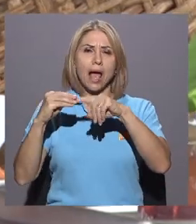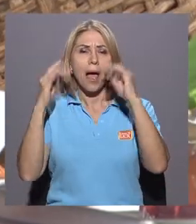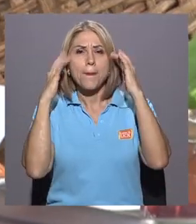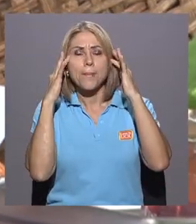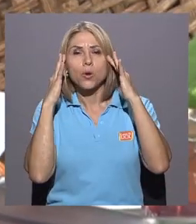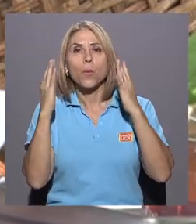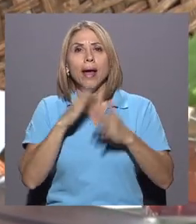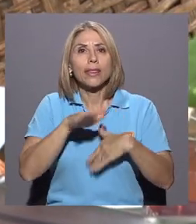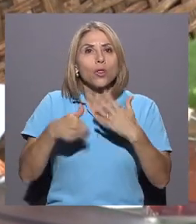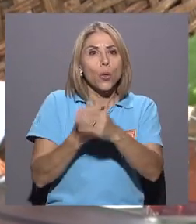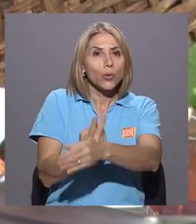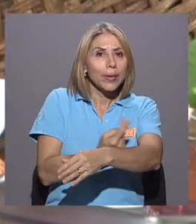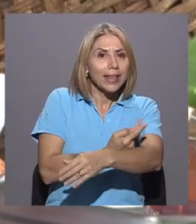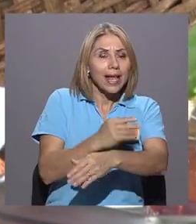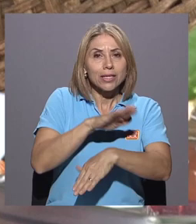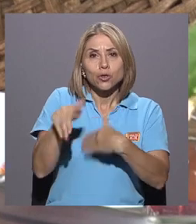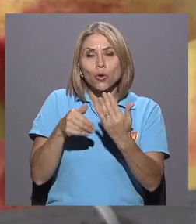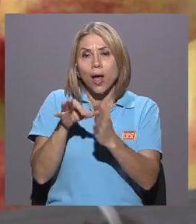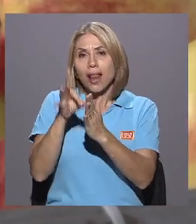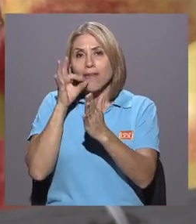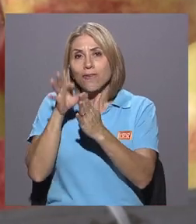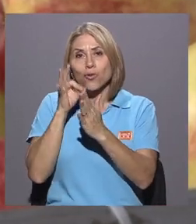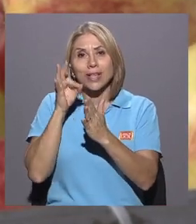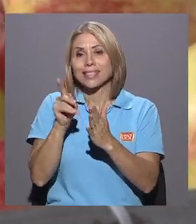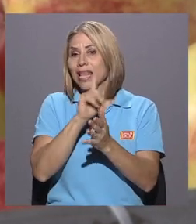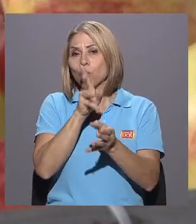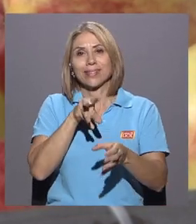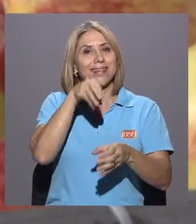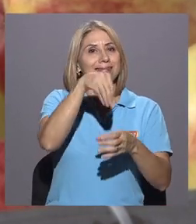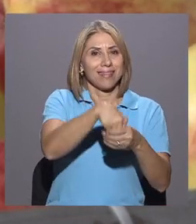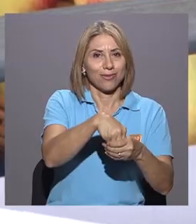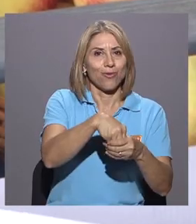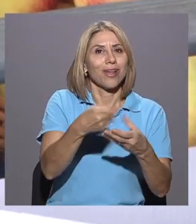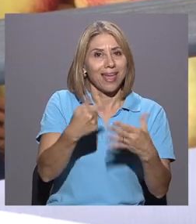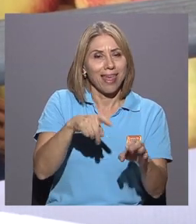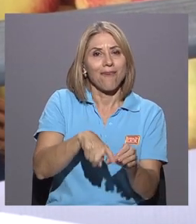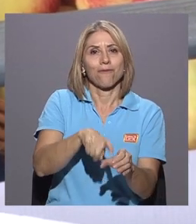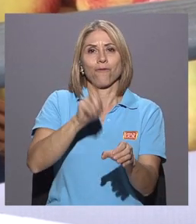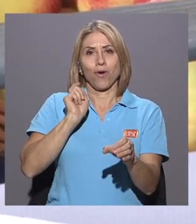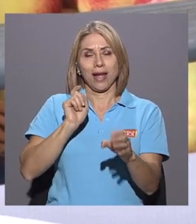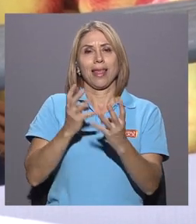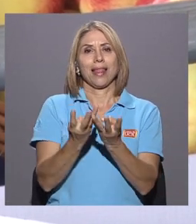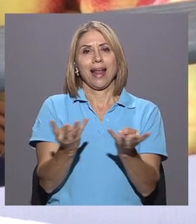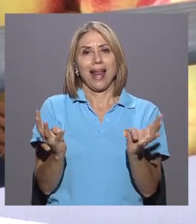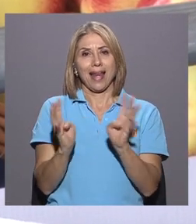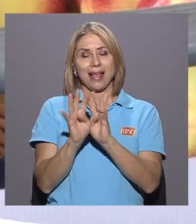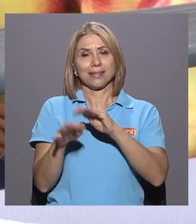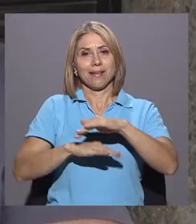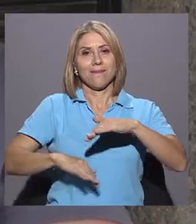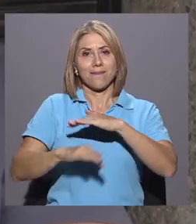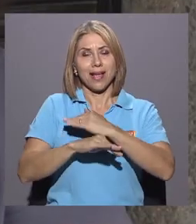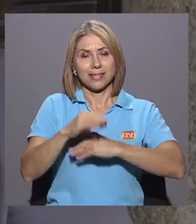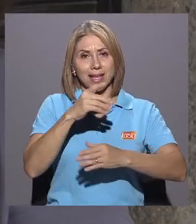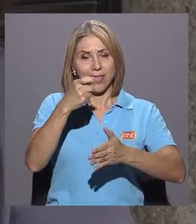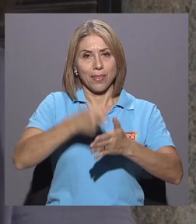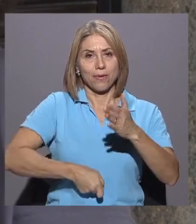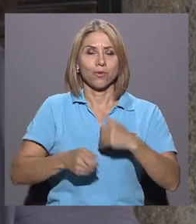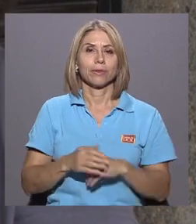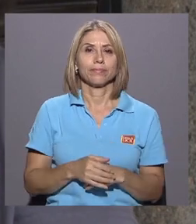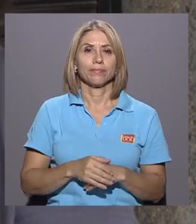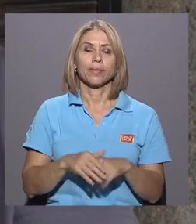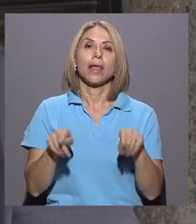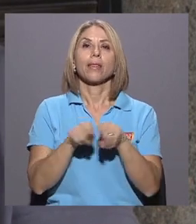todos los vegetales y las frutas que quedan fuera de esta canasta básica tributaria. Por otro lado,